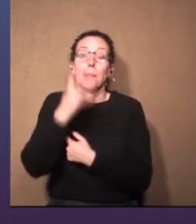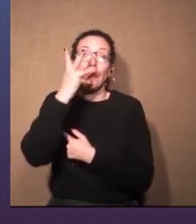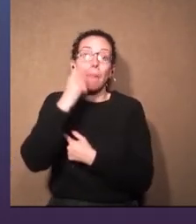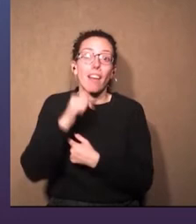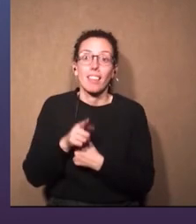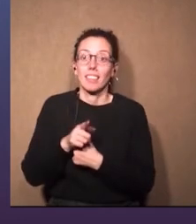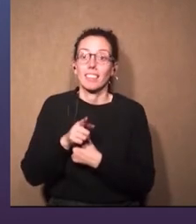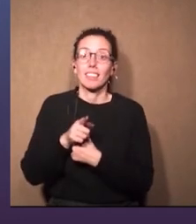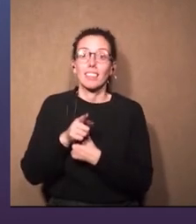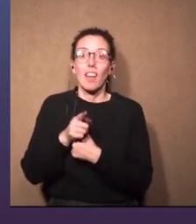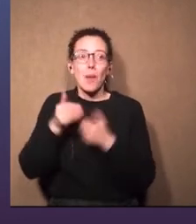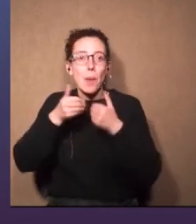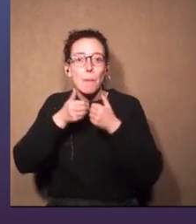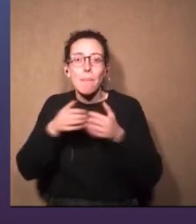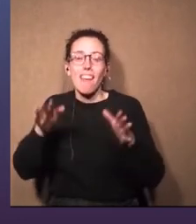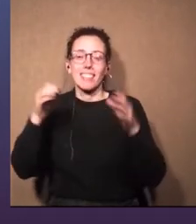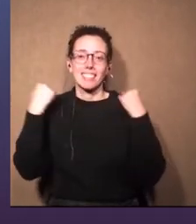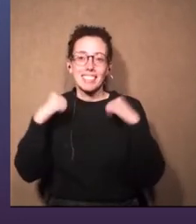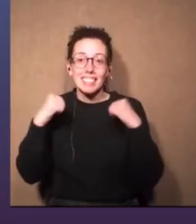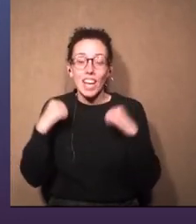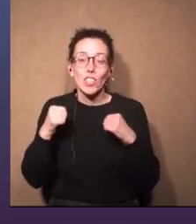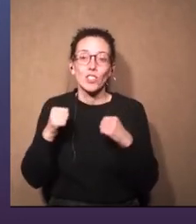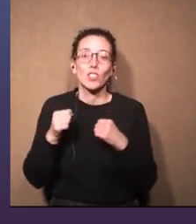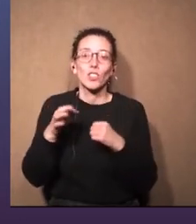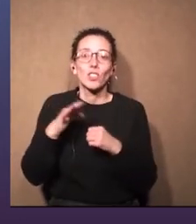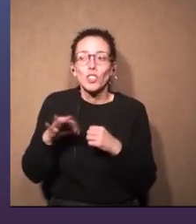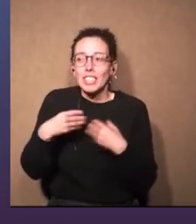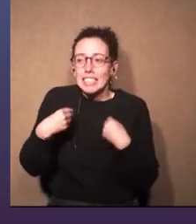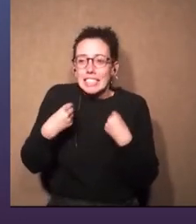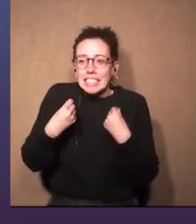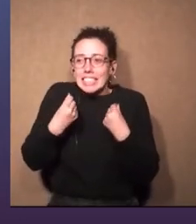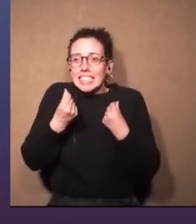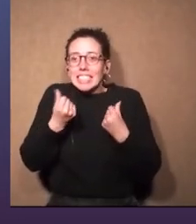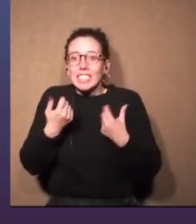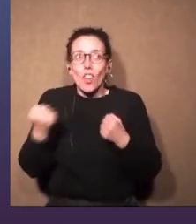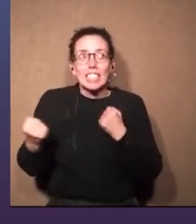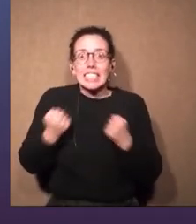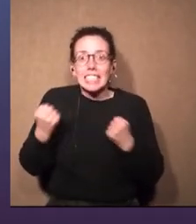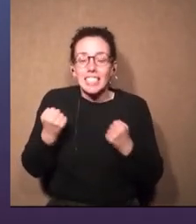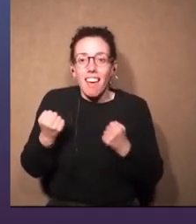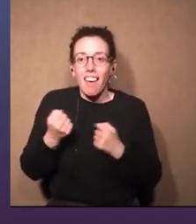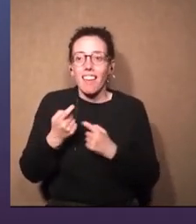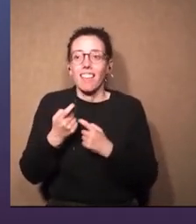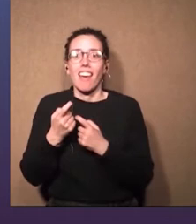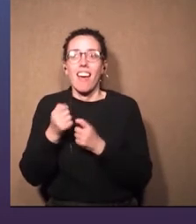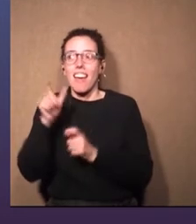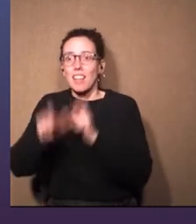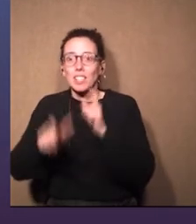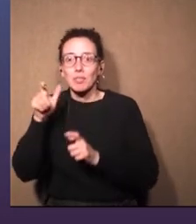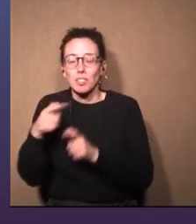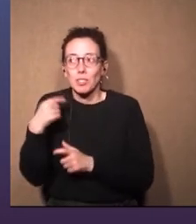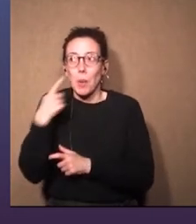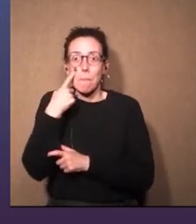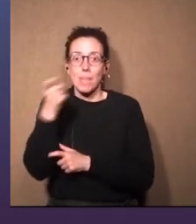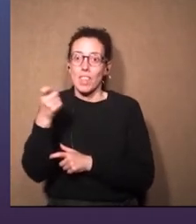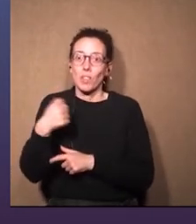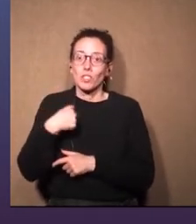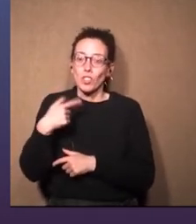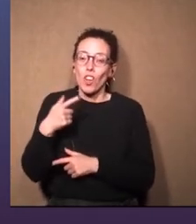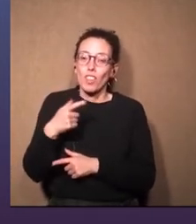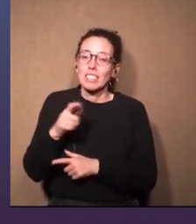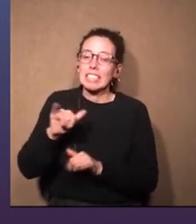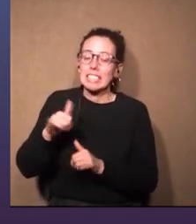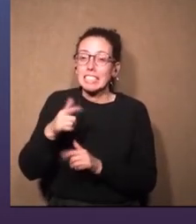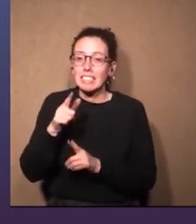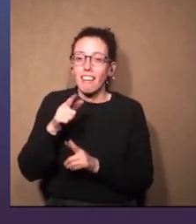pero me gusta cuando arrancamos ensayos, puedo palpar la ansiedad de la gente, realmente, soy lo más